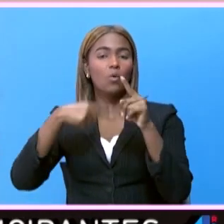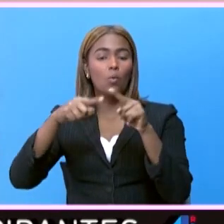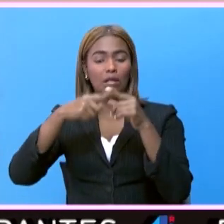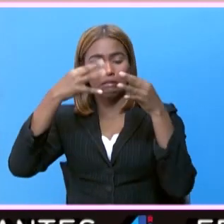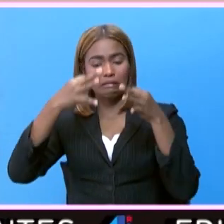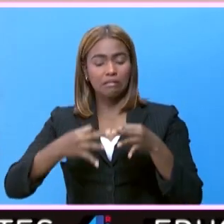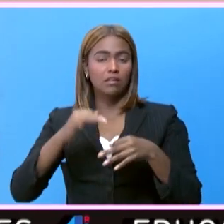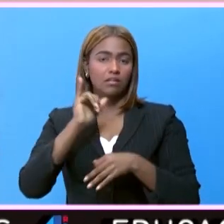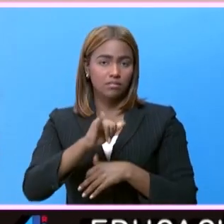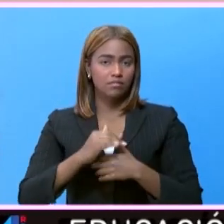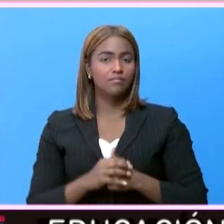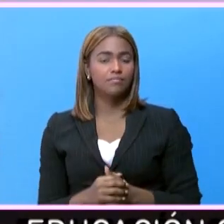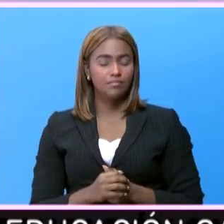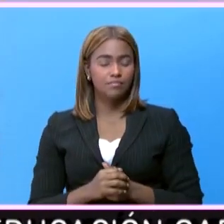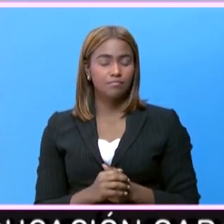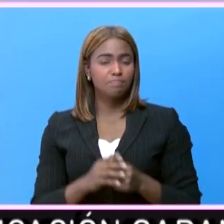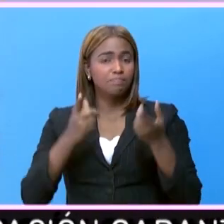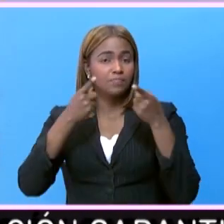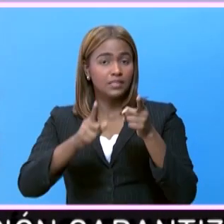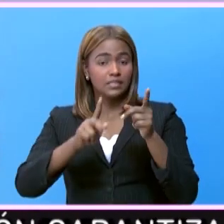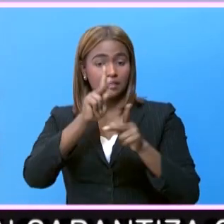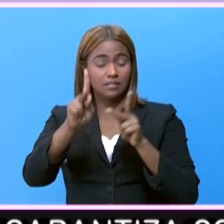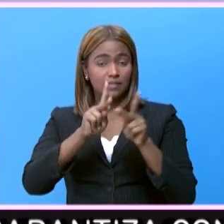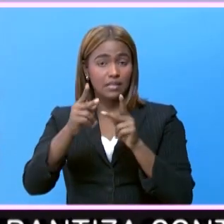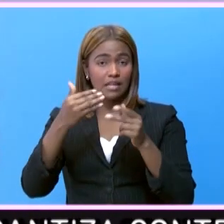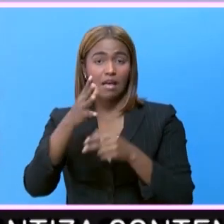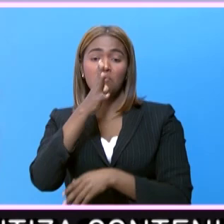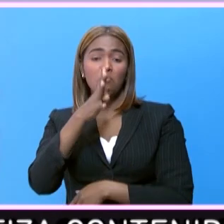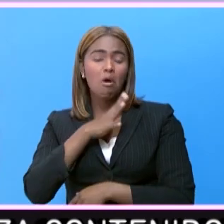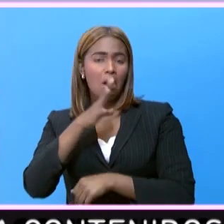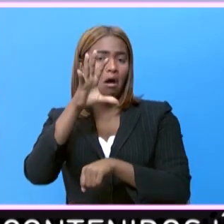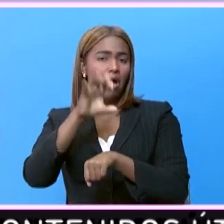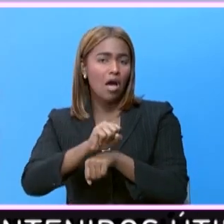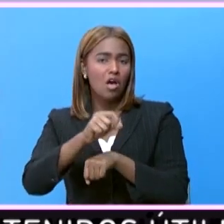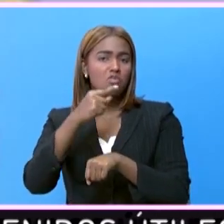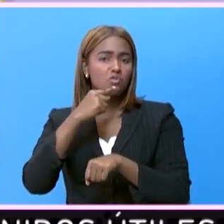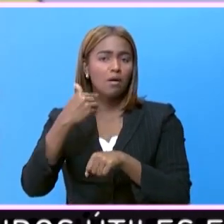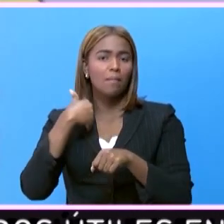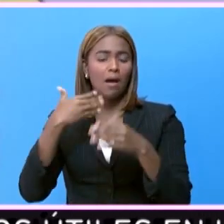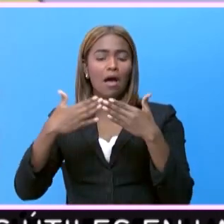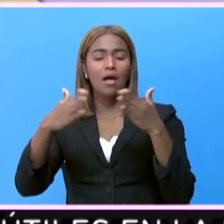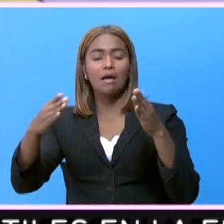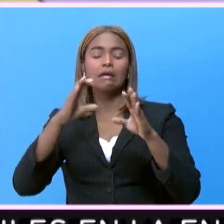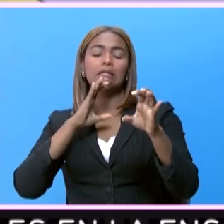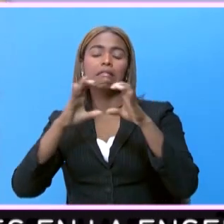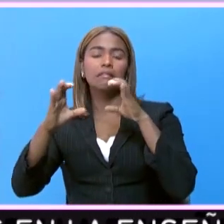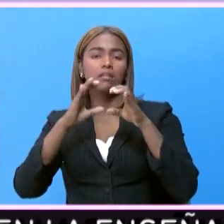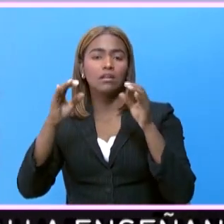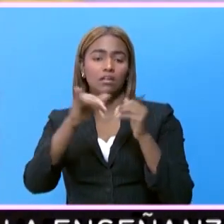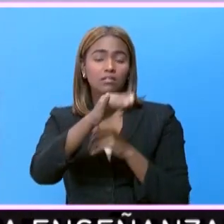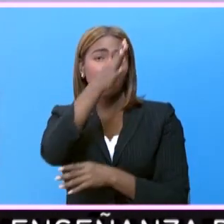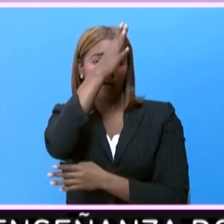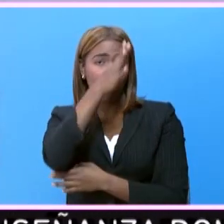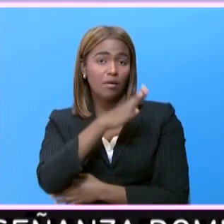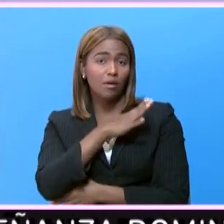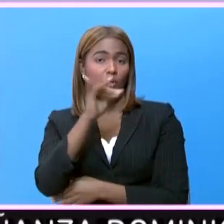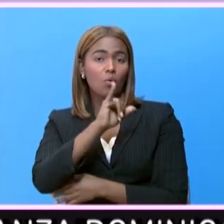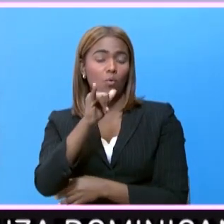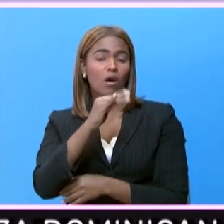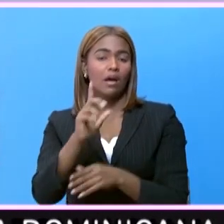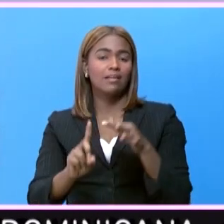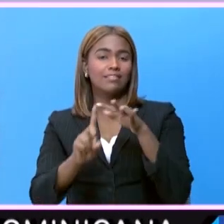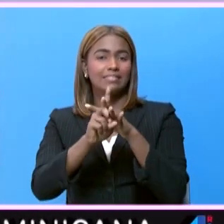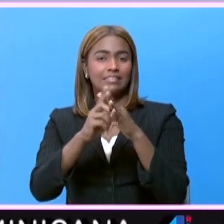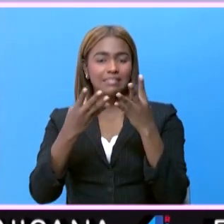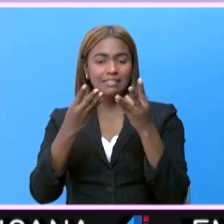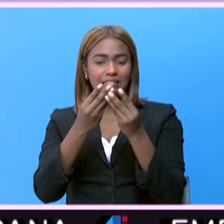esta trágica decisión. El hecho de que las féminas, por lo general, son más abiertas a la comunicación que en los hombres, influye en el